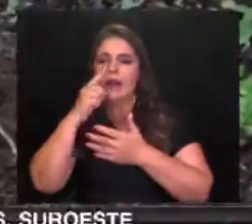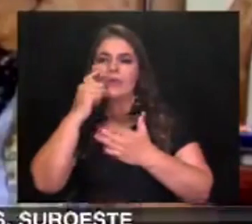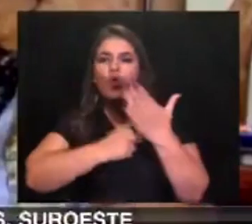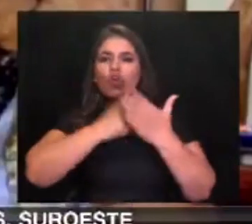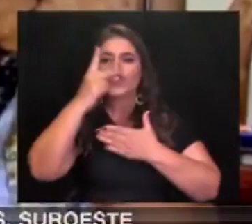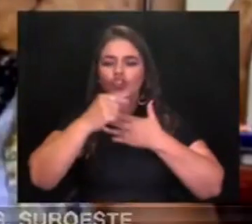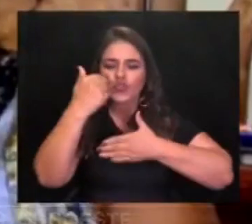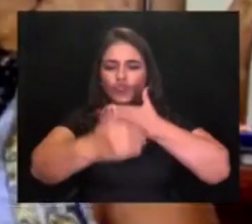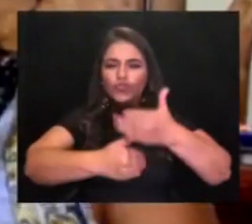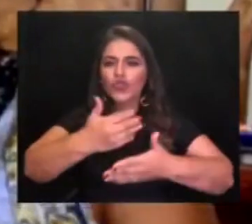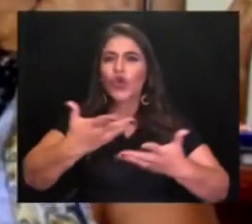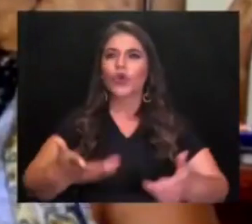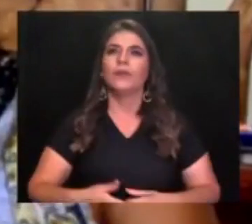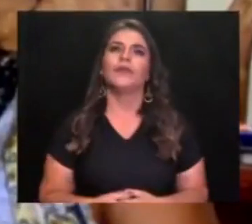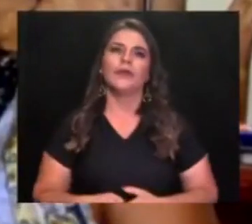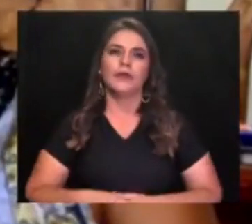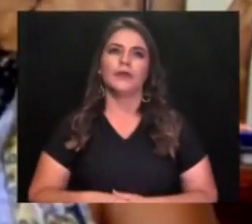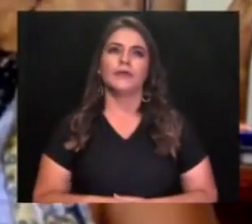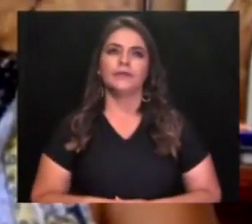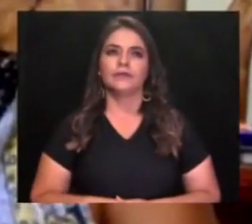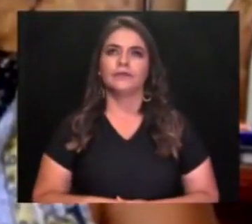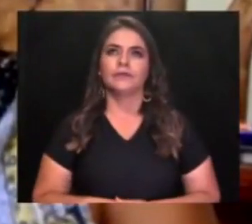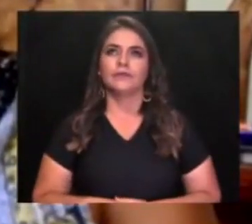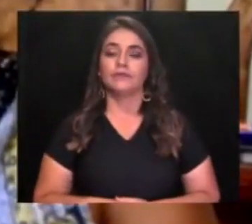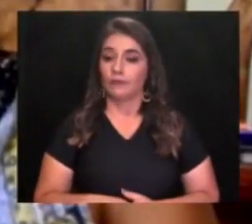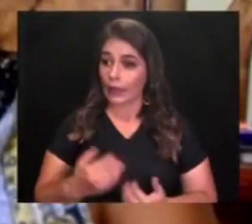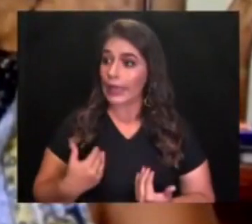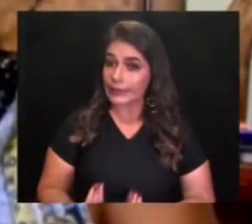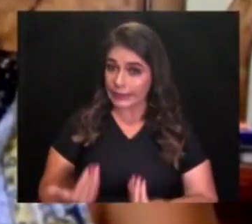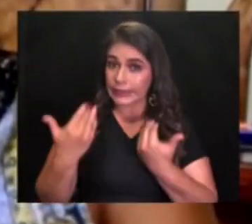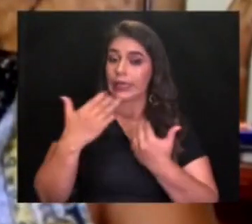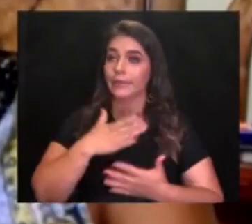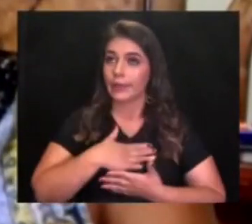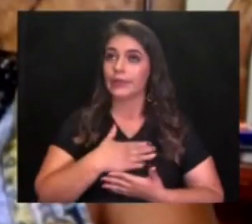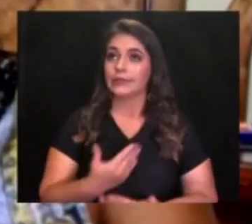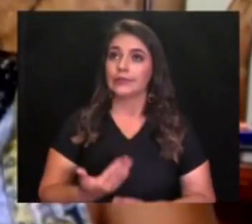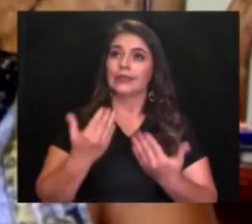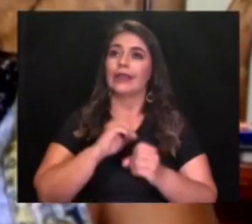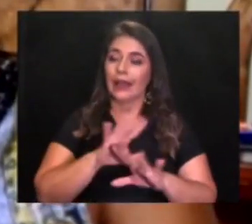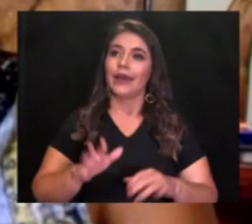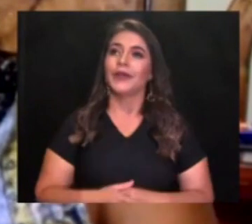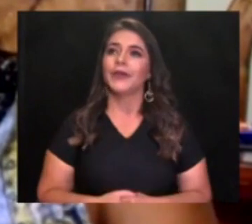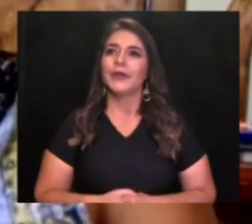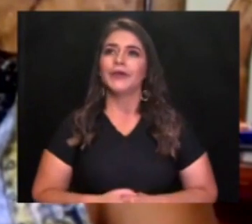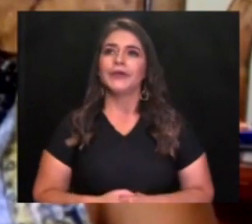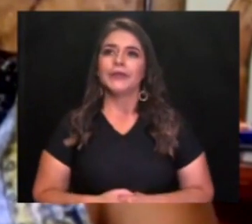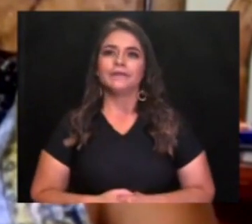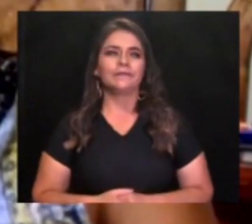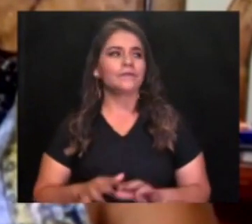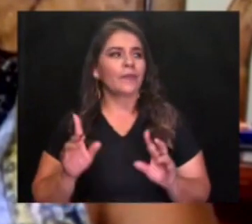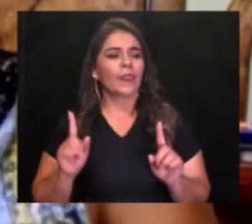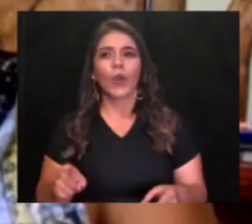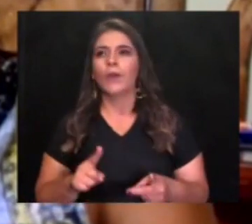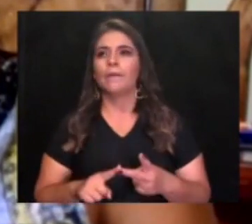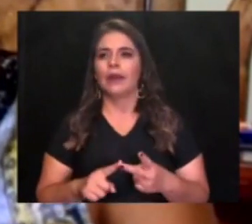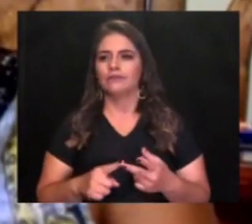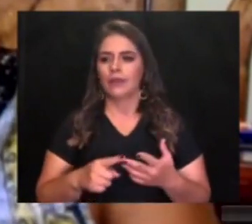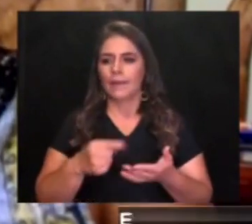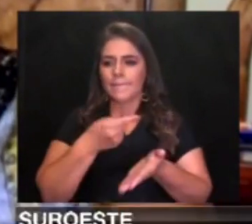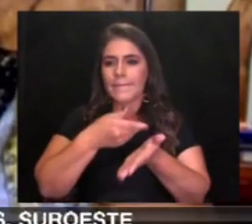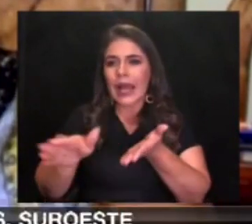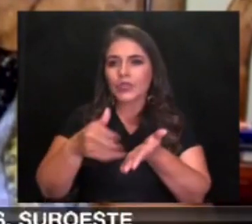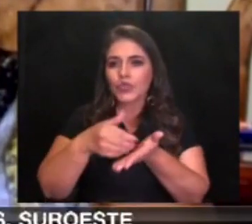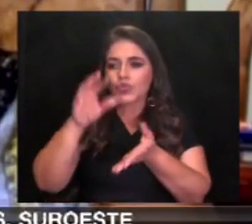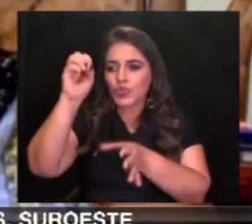En lo particular me ha ayudado mucho porque estoy dándole un mejor manejo a los desechos,